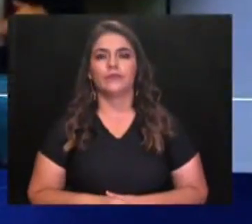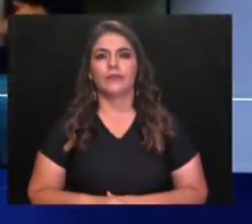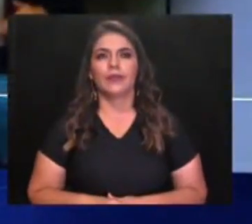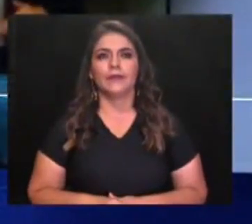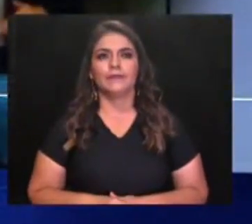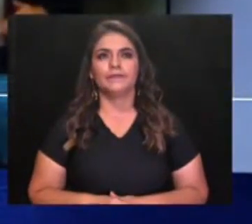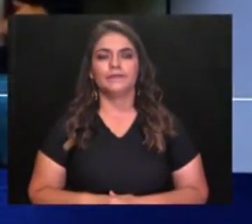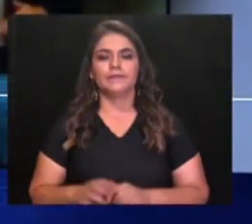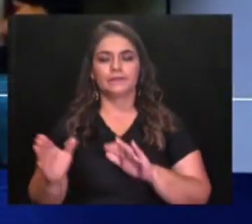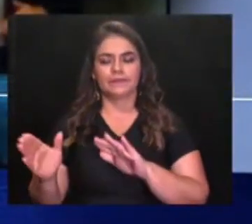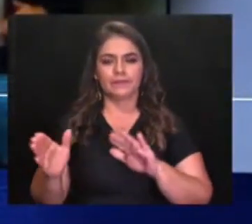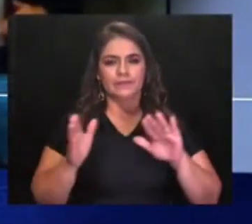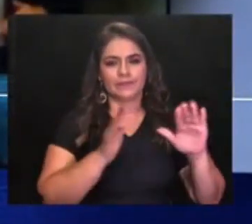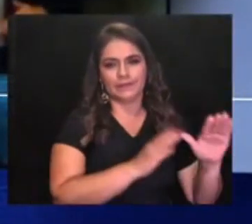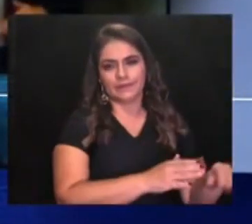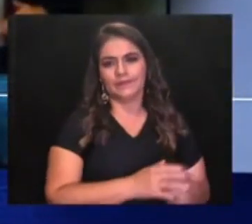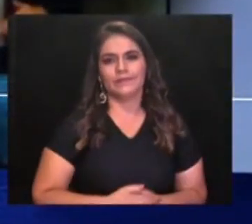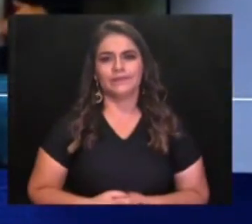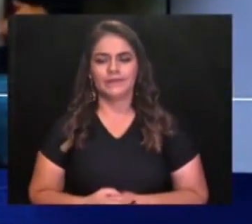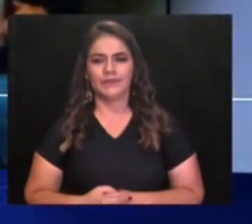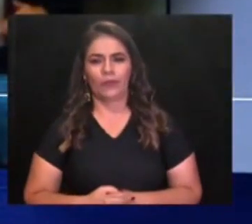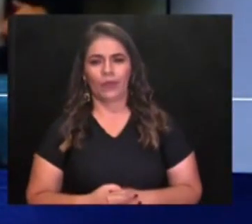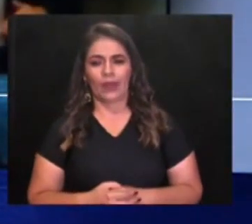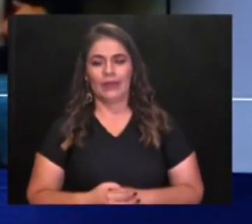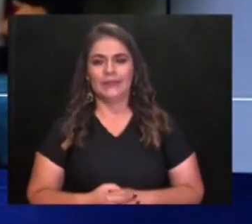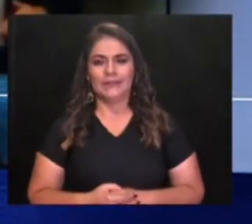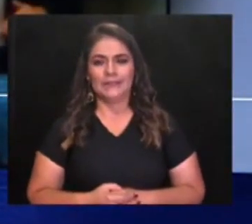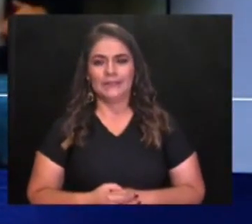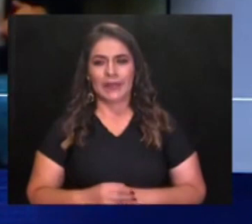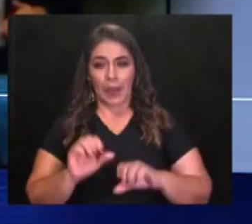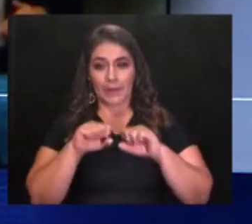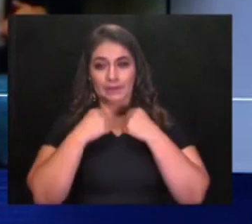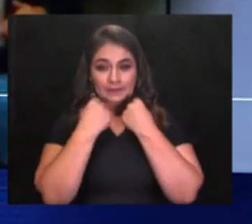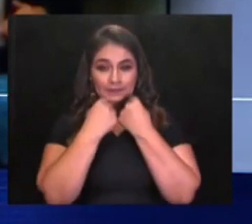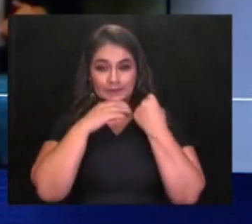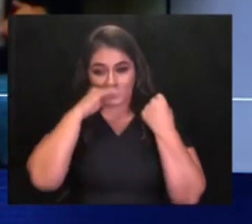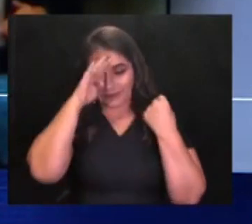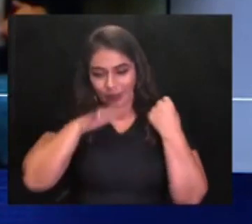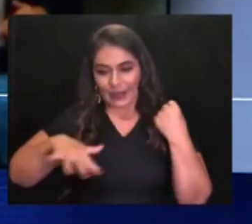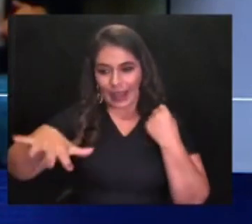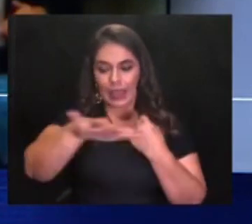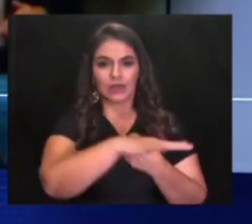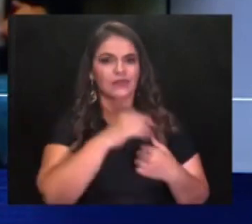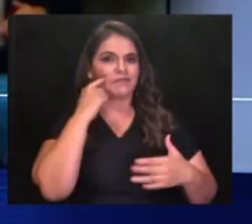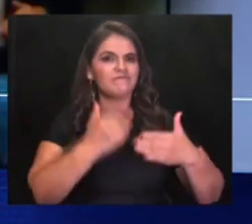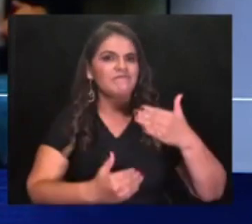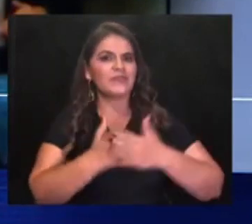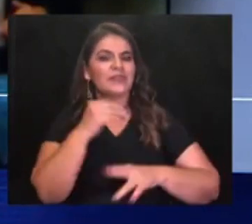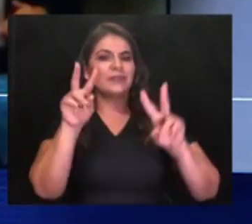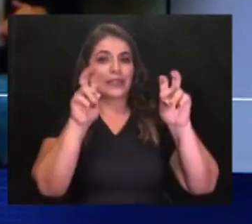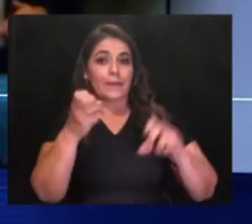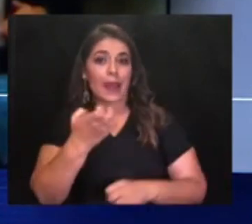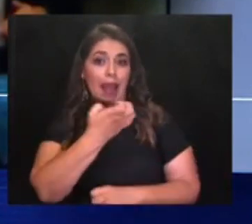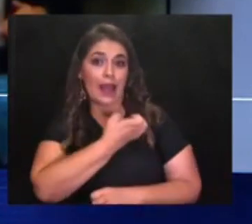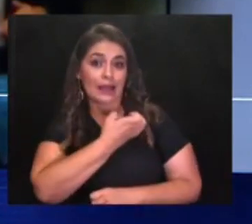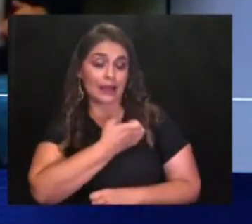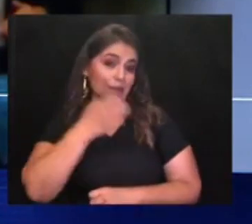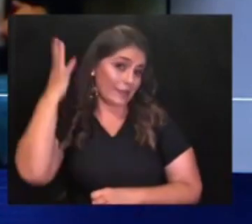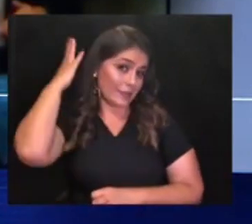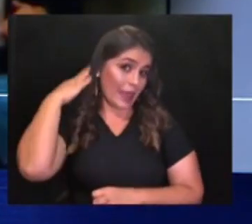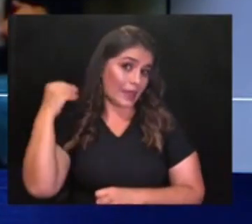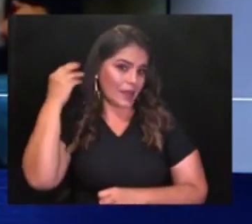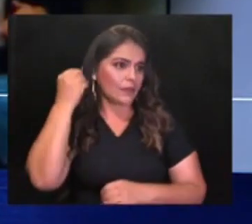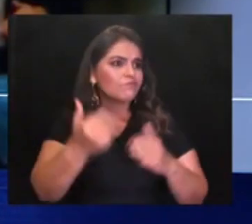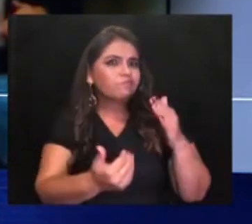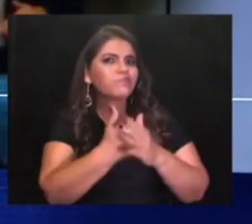Las sesiones extraordinarias del Consejo de Medellín fueron instaladas esta mañana por el alcalde Daniel Quintero. Durante este periodo que irá hasta el treinta y uno de